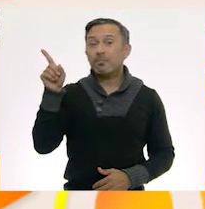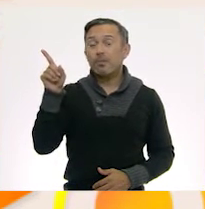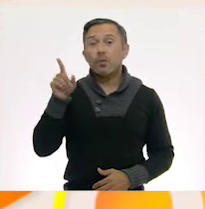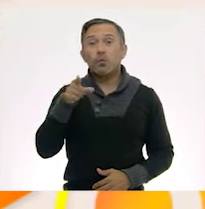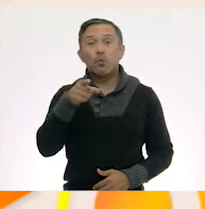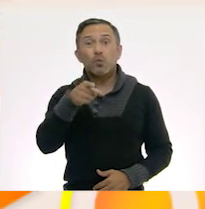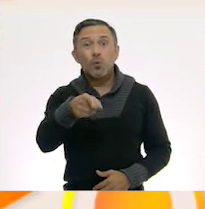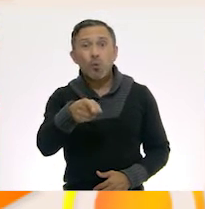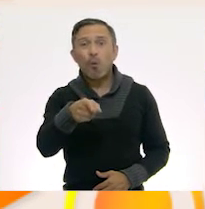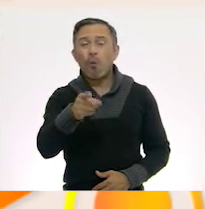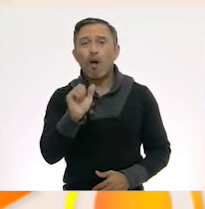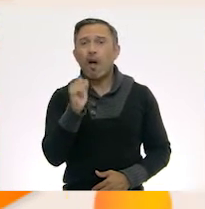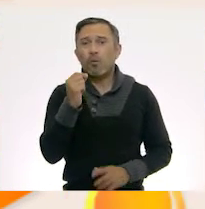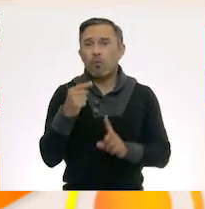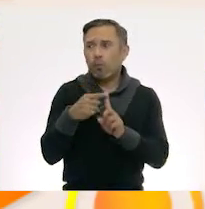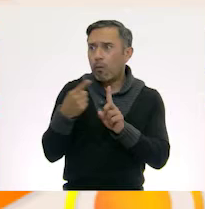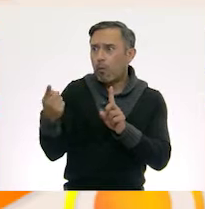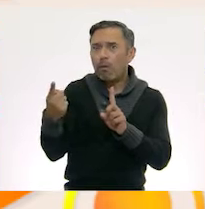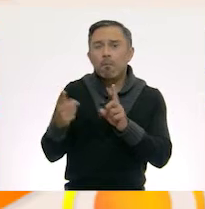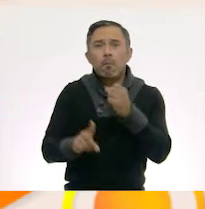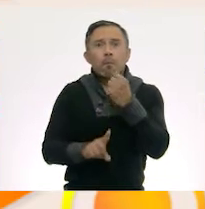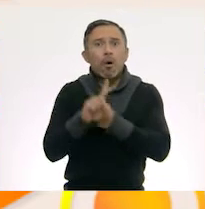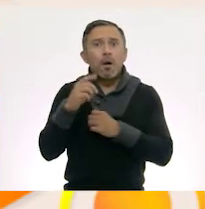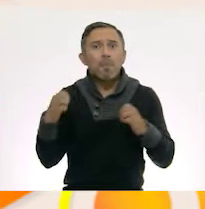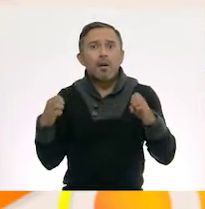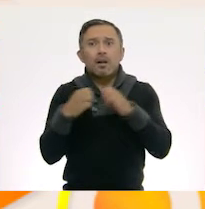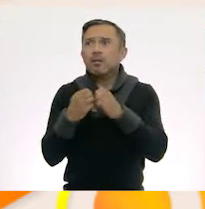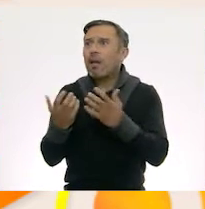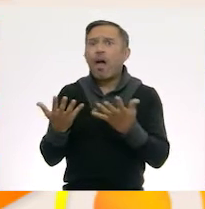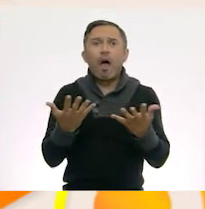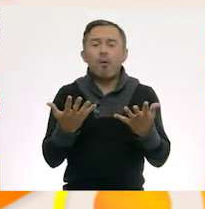tú o alguien cerca de ti tenga una emergencia.